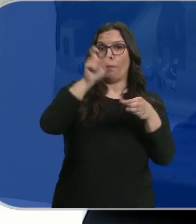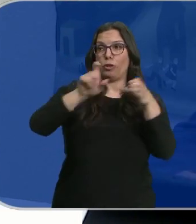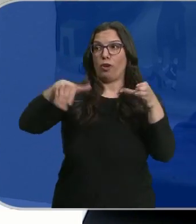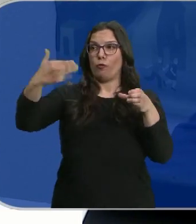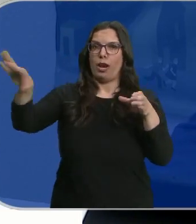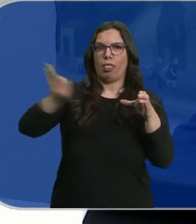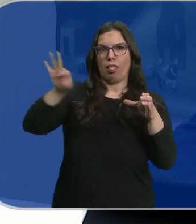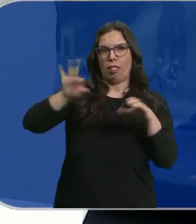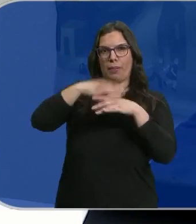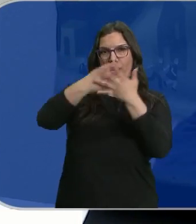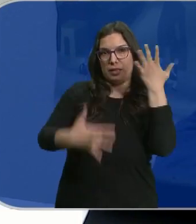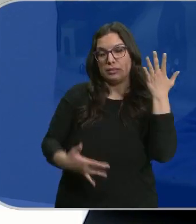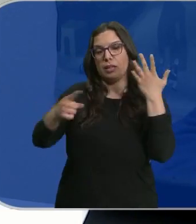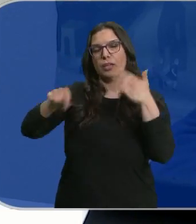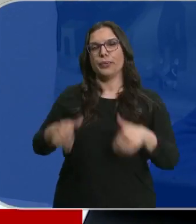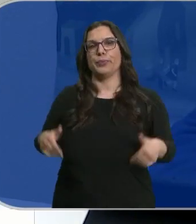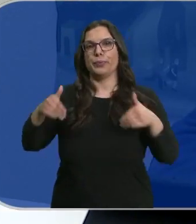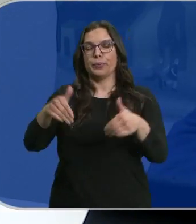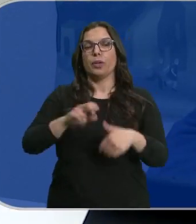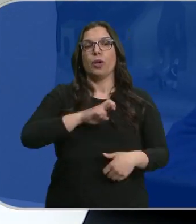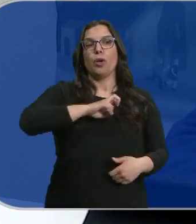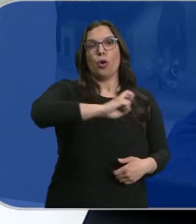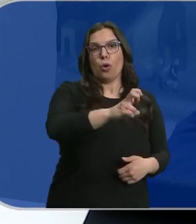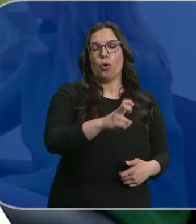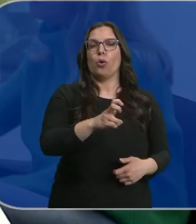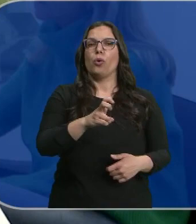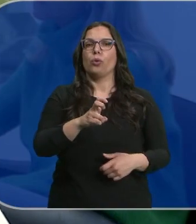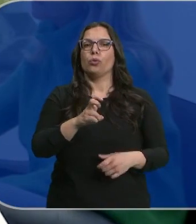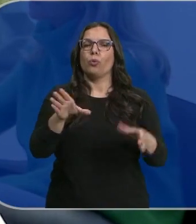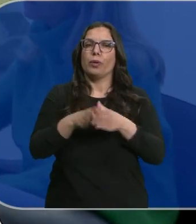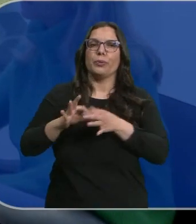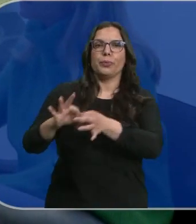en la lista. Concurrirán a los comicios con la marca España Suba.